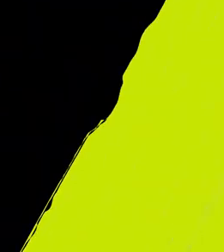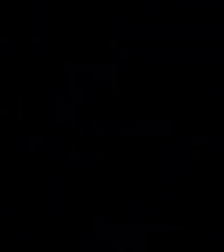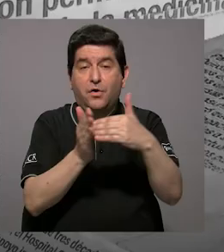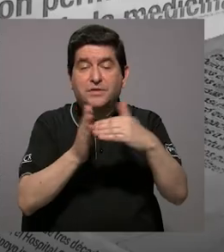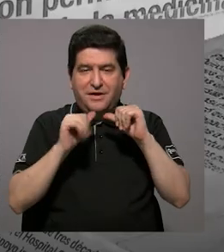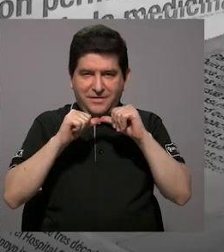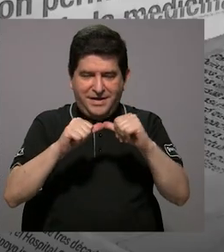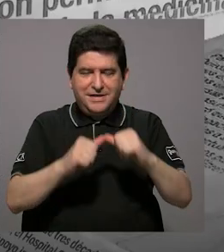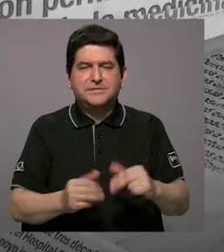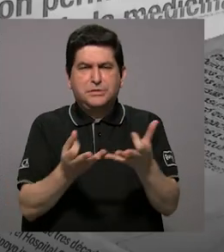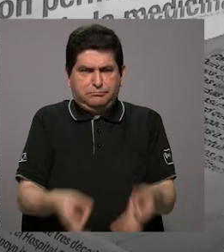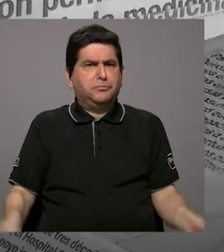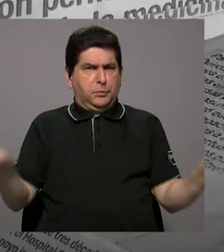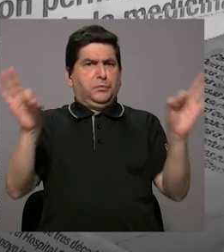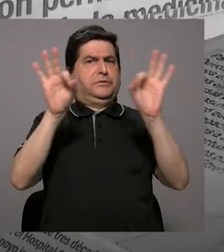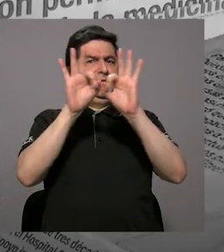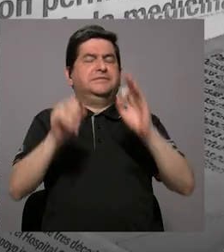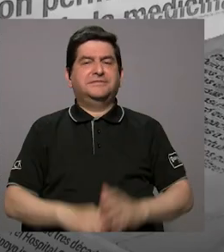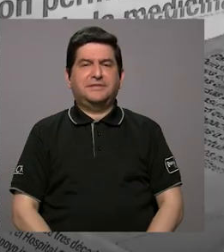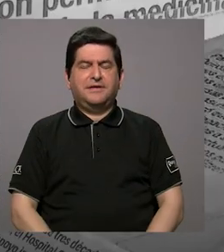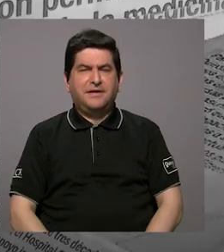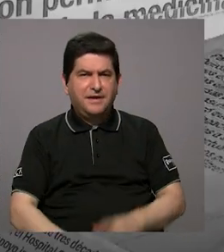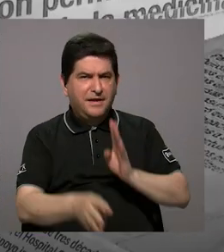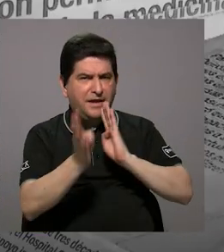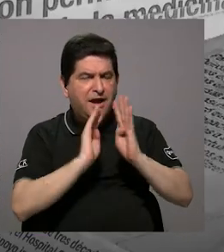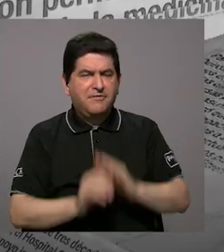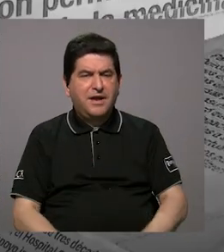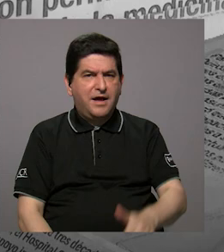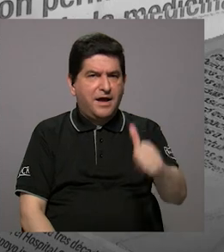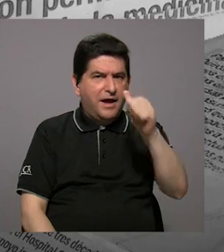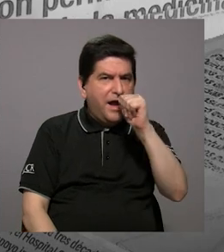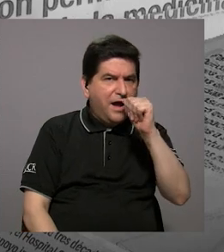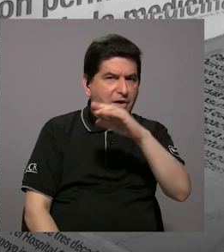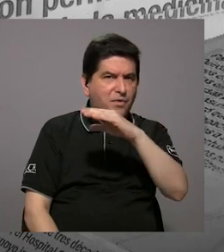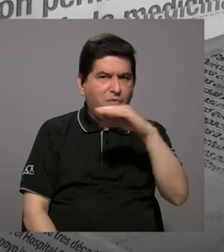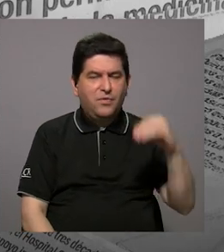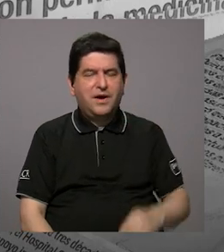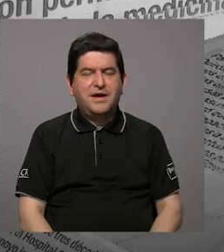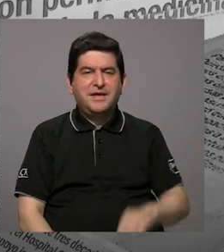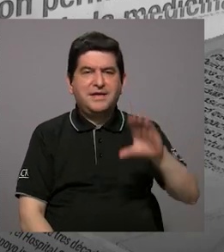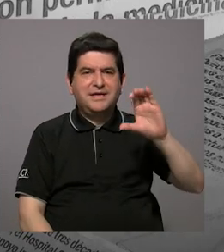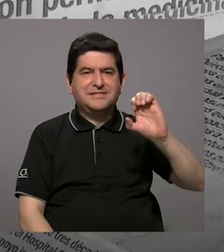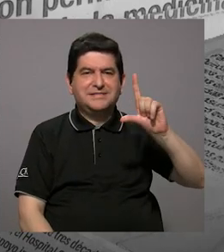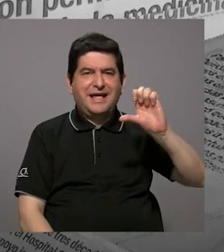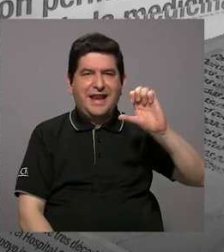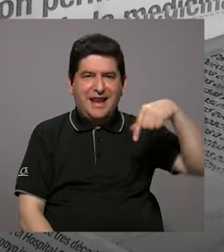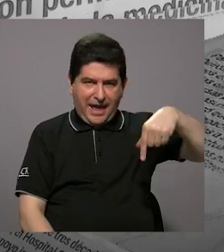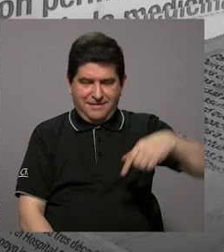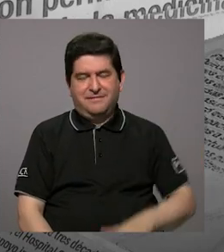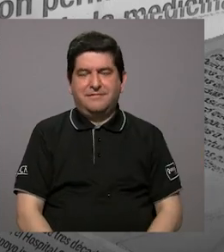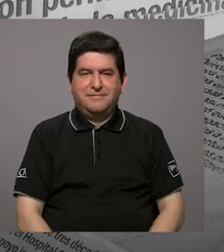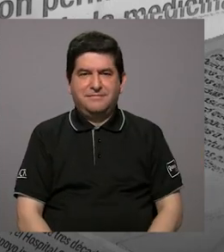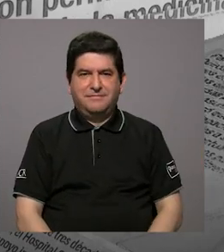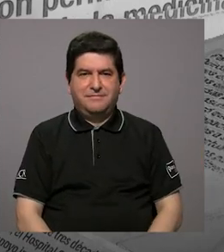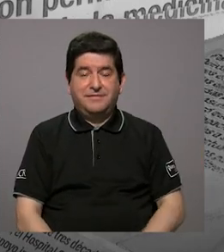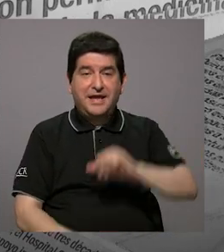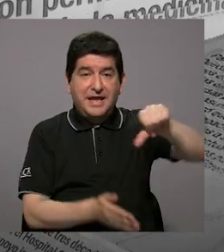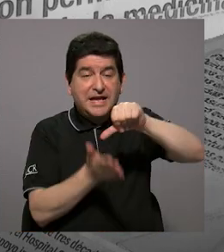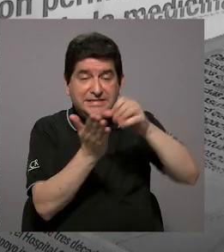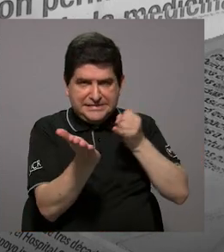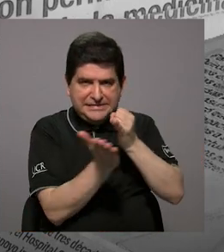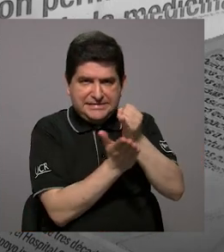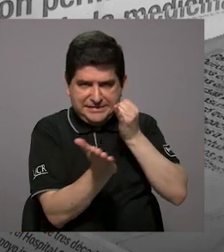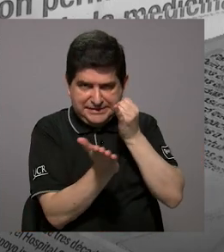Estamos de regreso con Lo que importa y seguimos hablando de agua y el CELEC, ente que, o